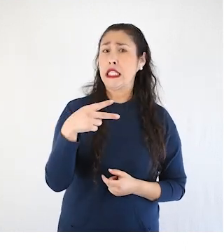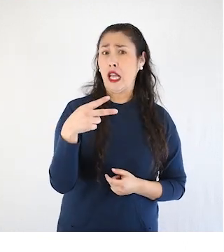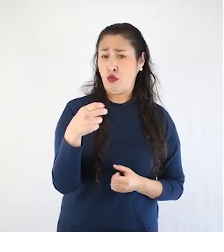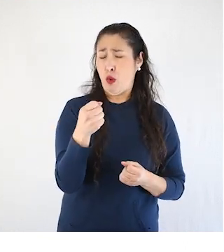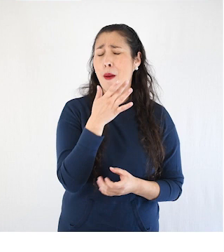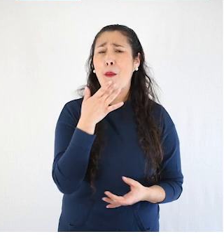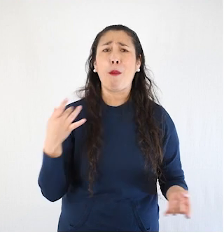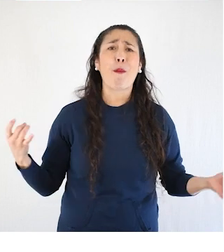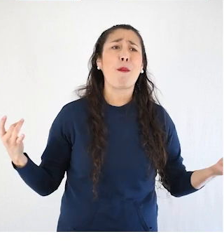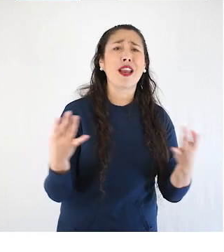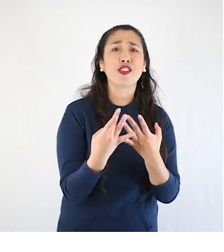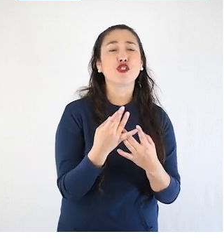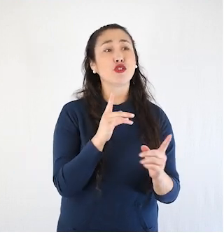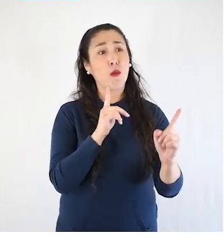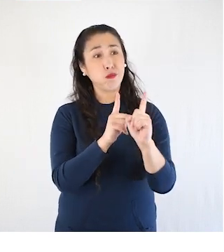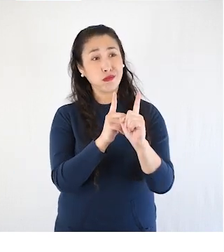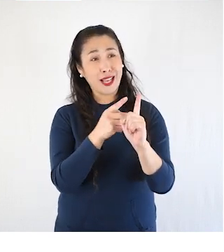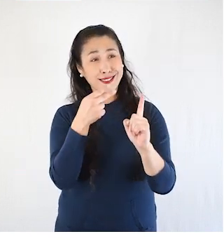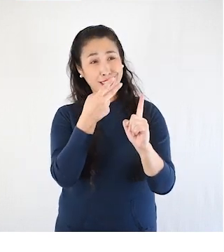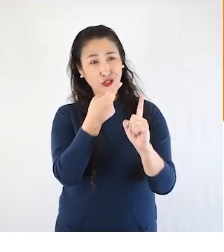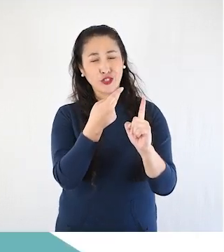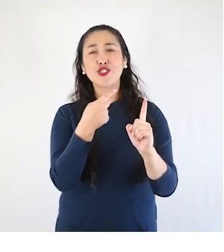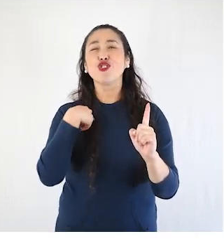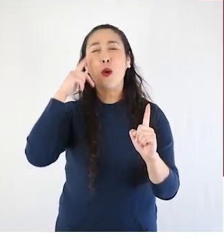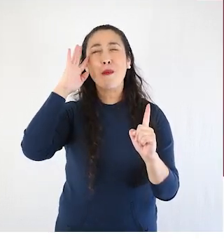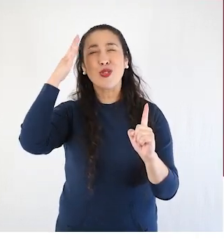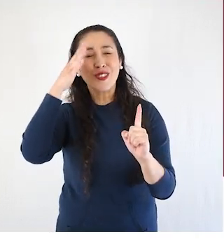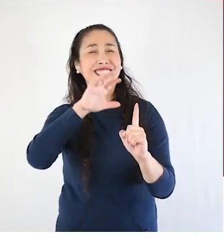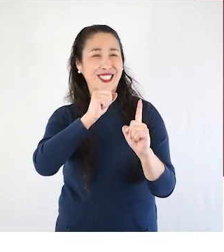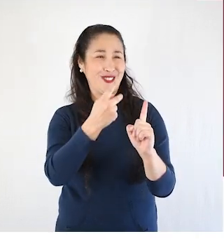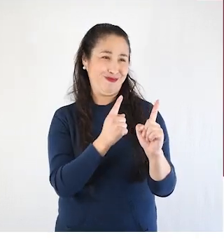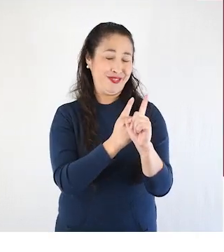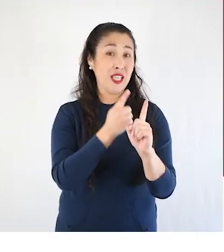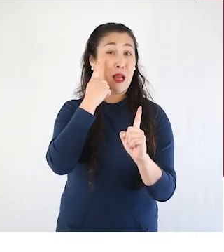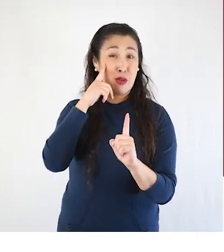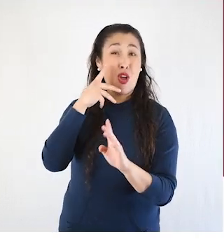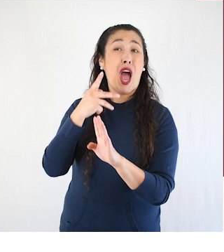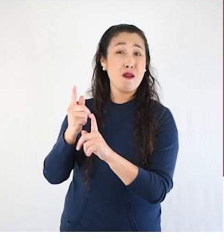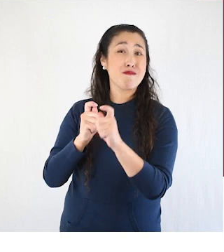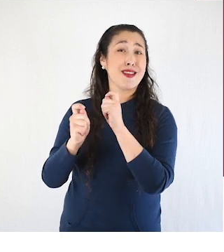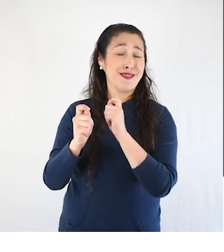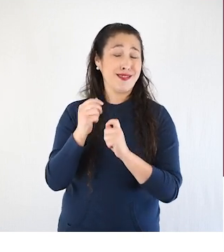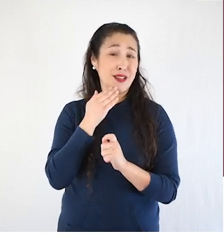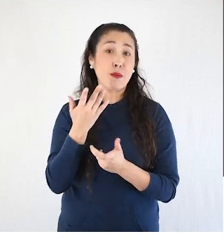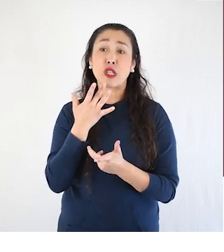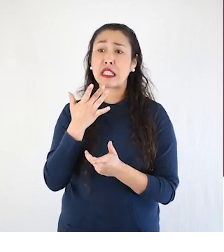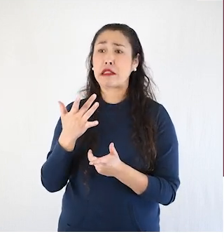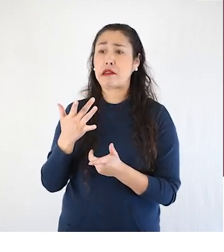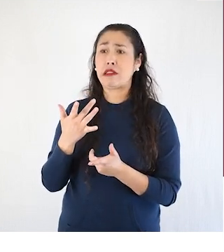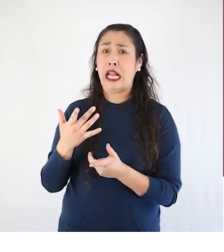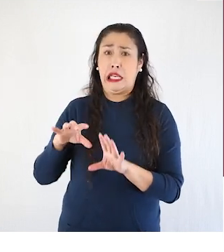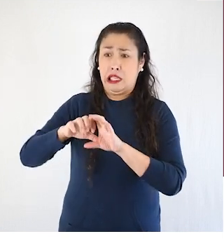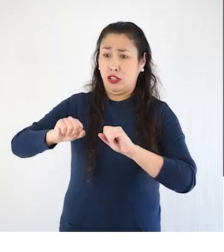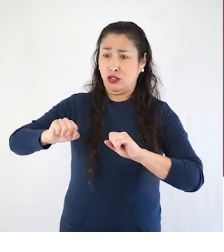Y que el sexo puede ser maravilloso si estamos preparados para elegir nuestra pareja sexual. Pero también tiene sus riesgos. Además del